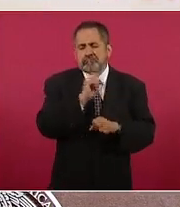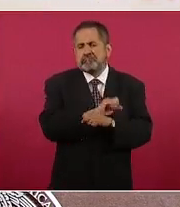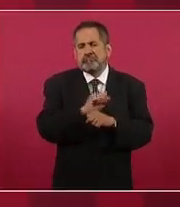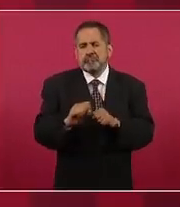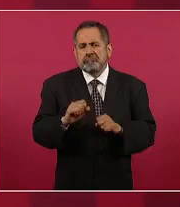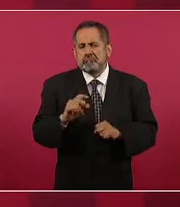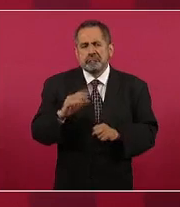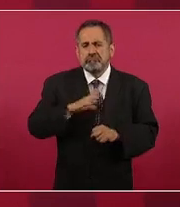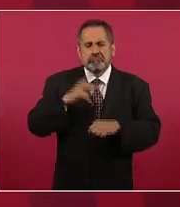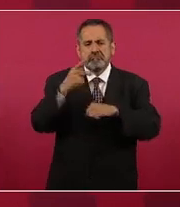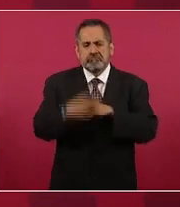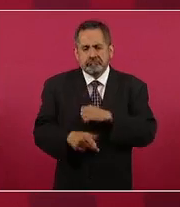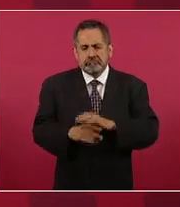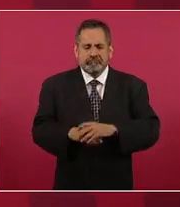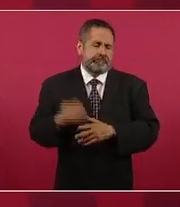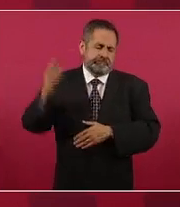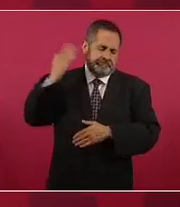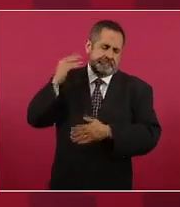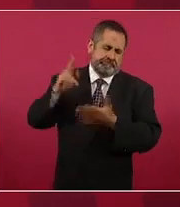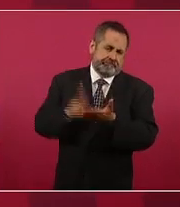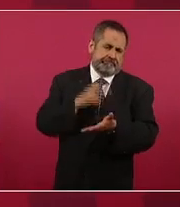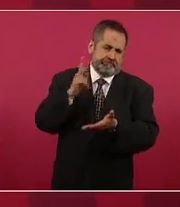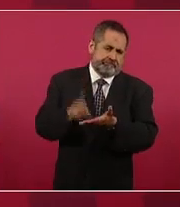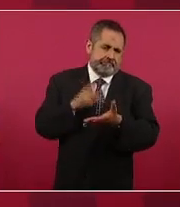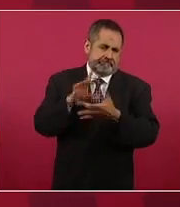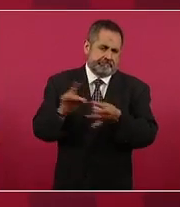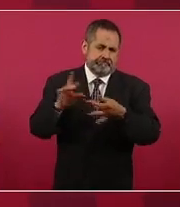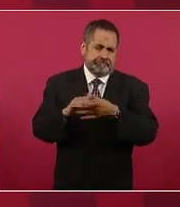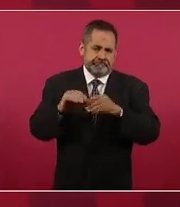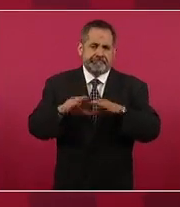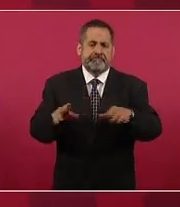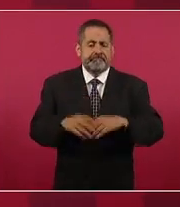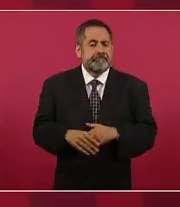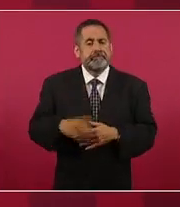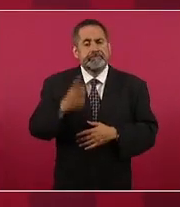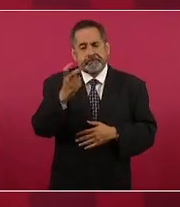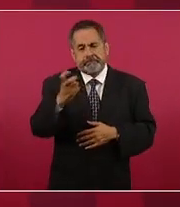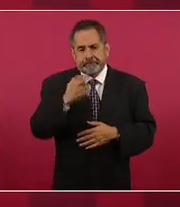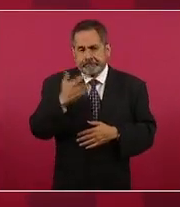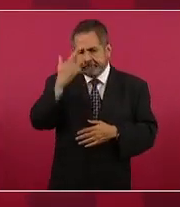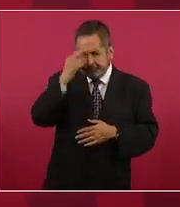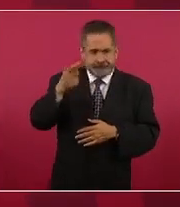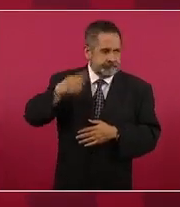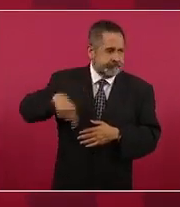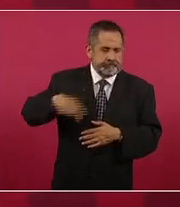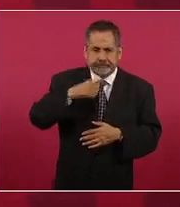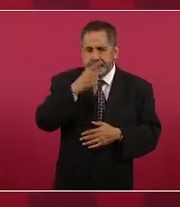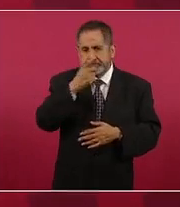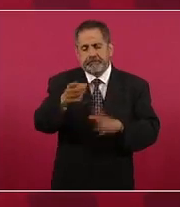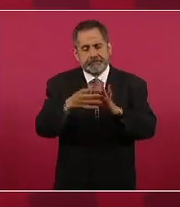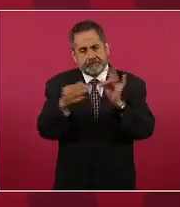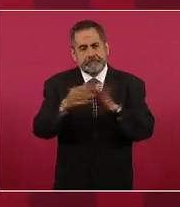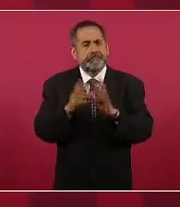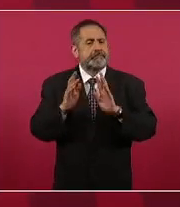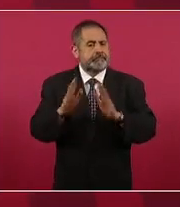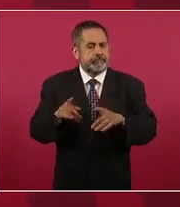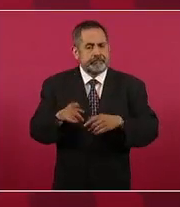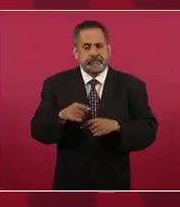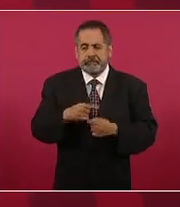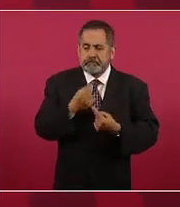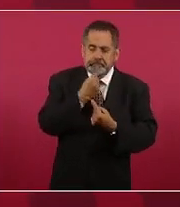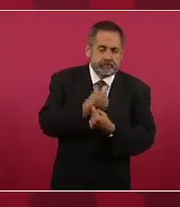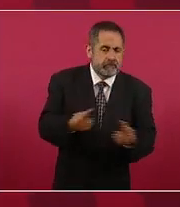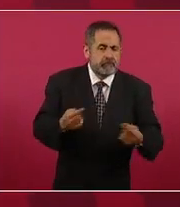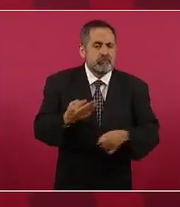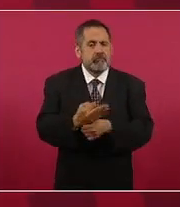diciendo por meses por meses y esa es justamente la razón por la que ellos han sido ellas y ellos